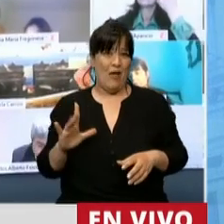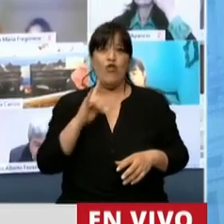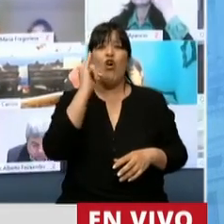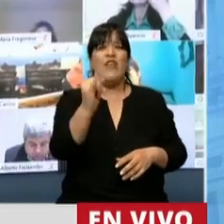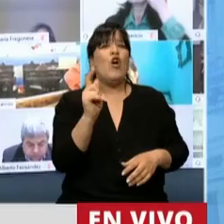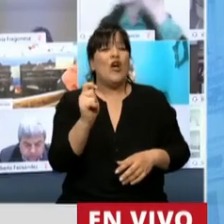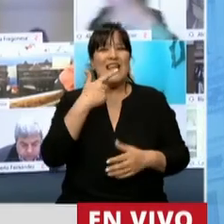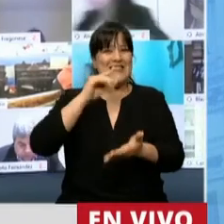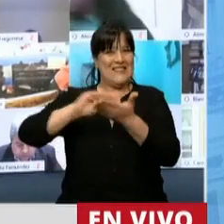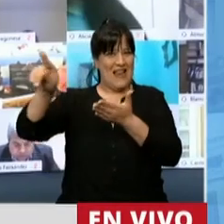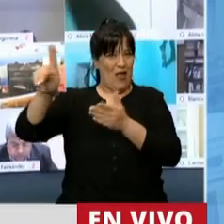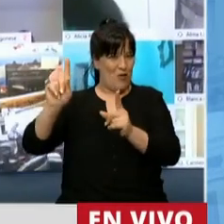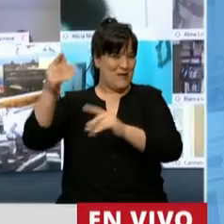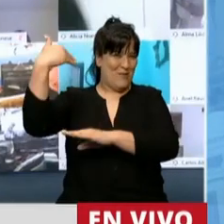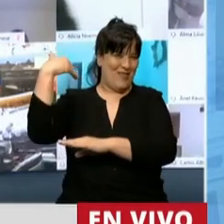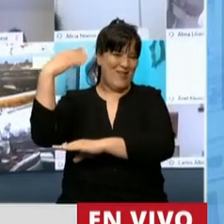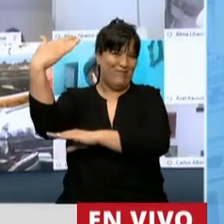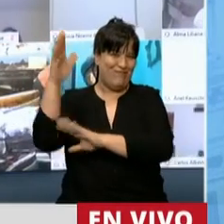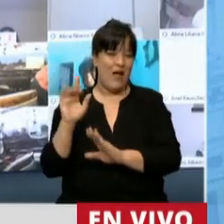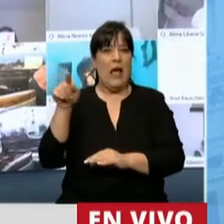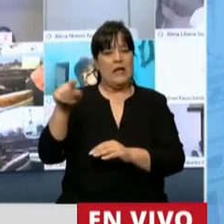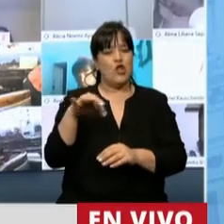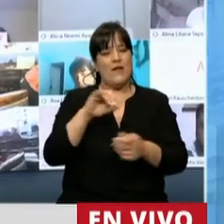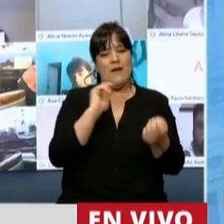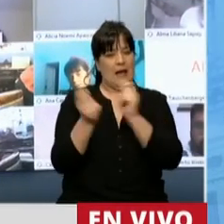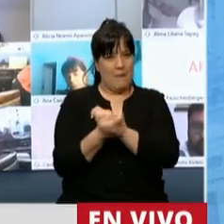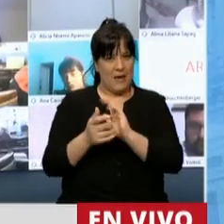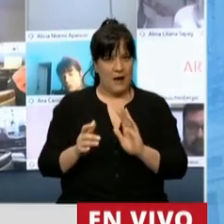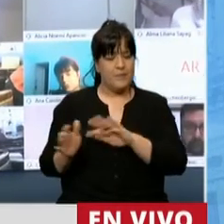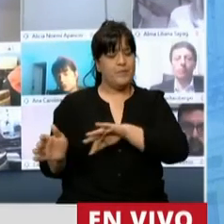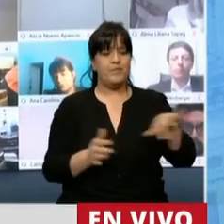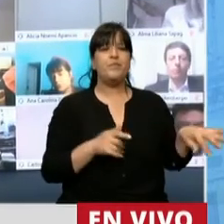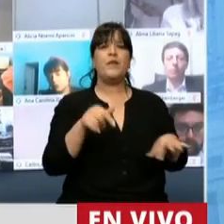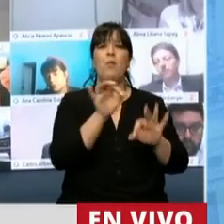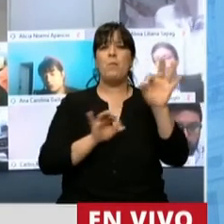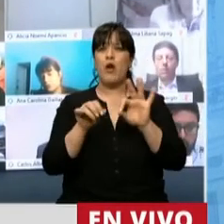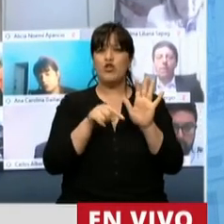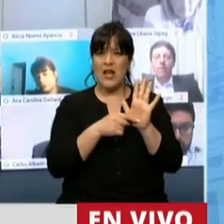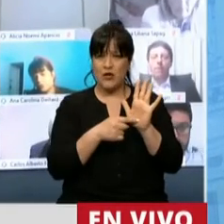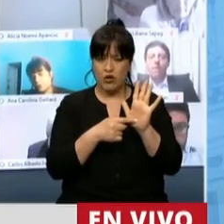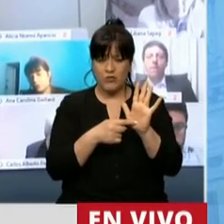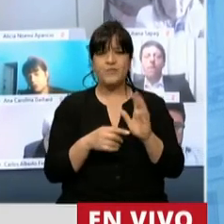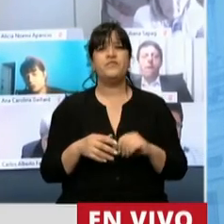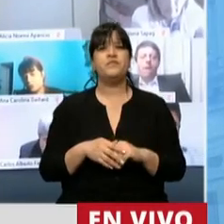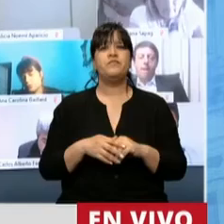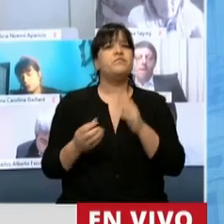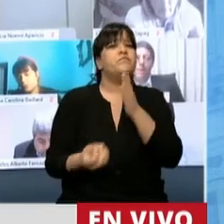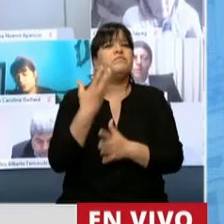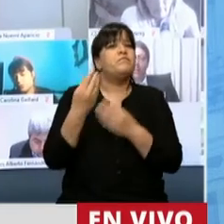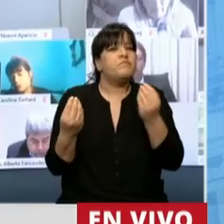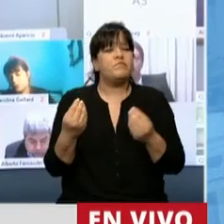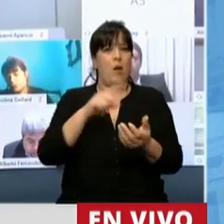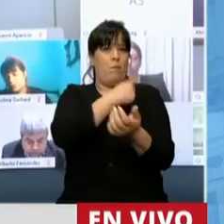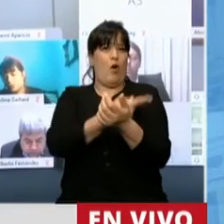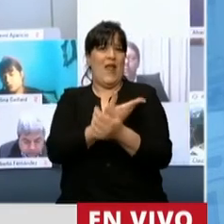el Senador también es otra de las cosas que deberíamos tratar de revertir. Este proyecto tuvo origen en el